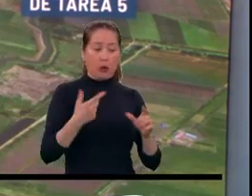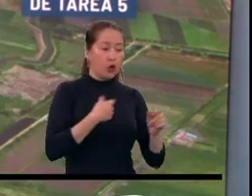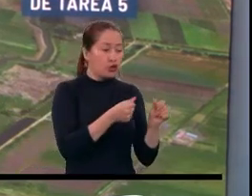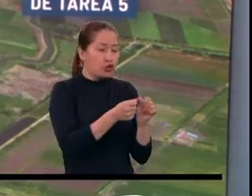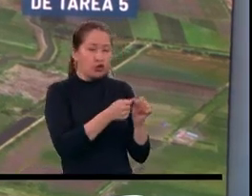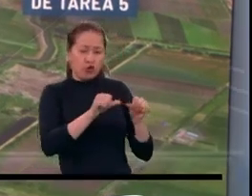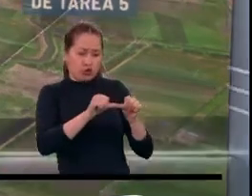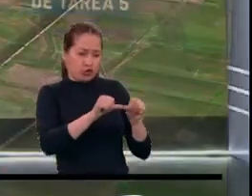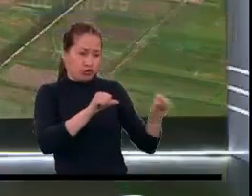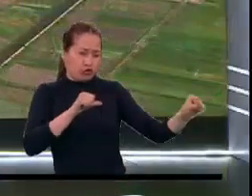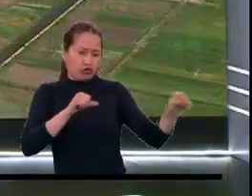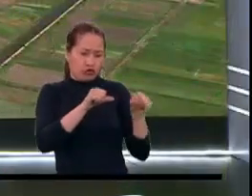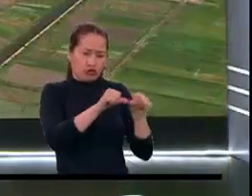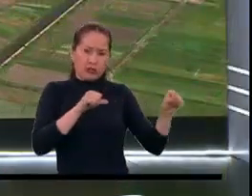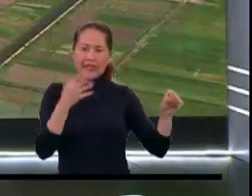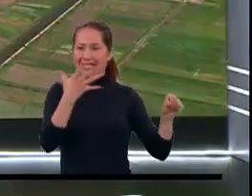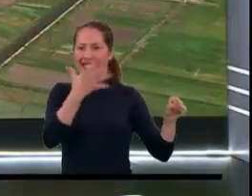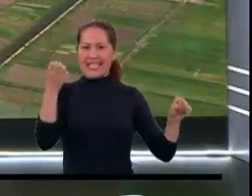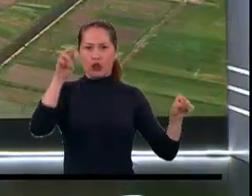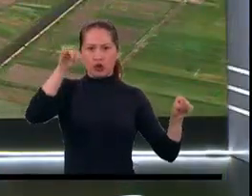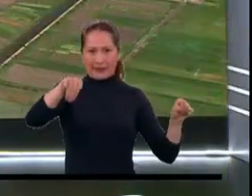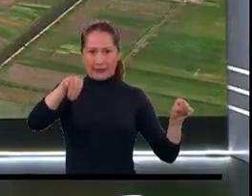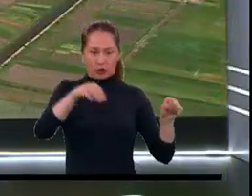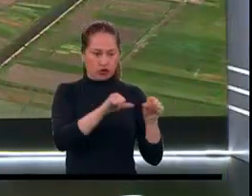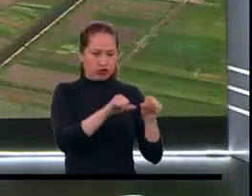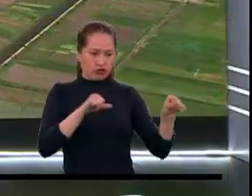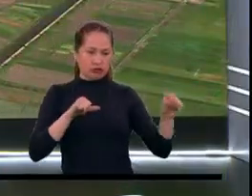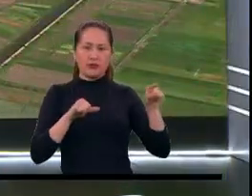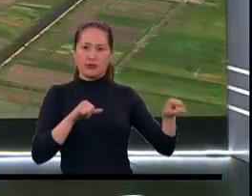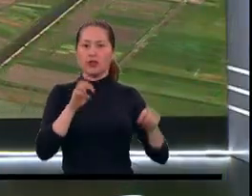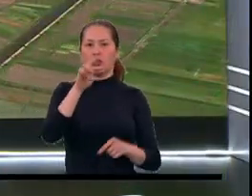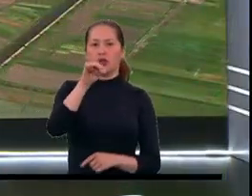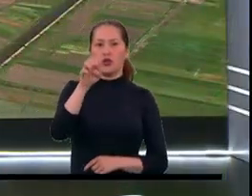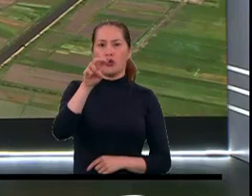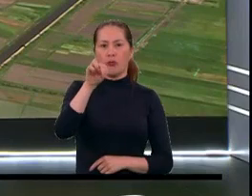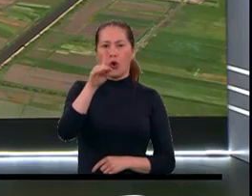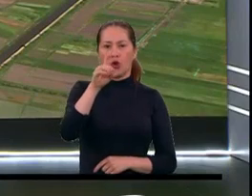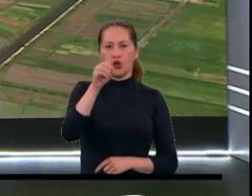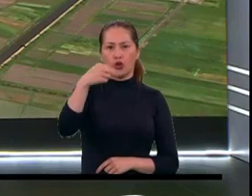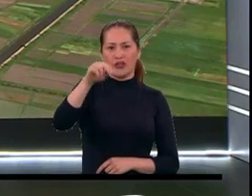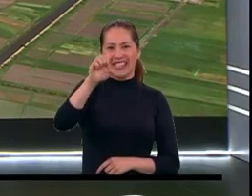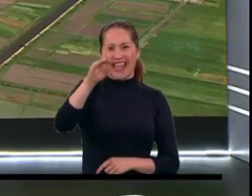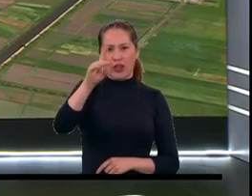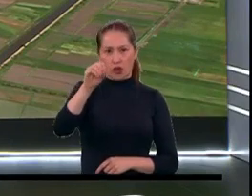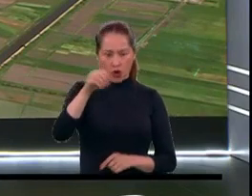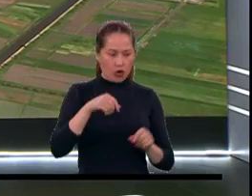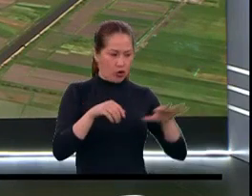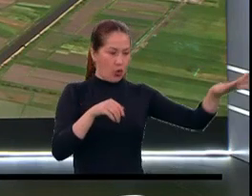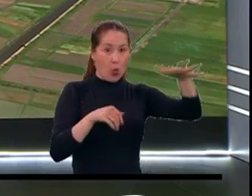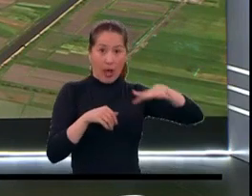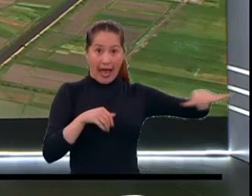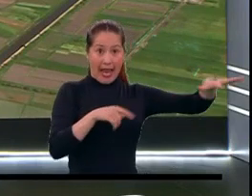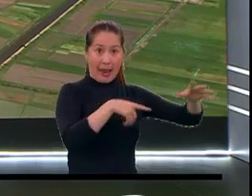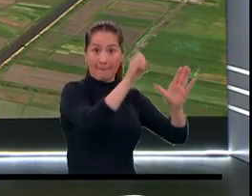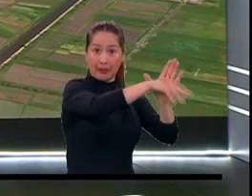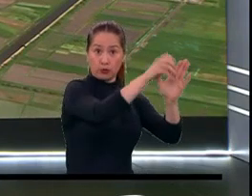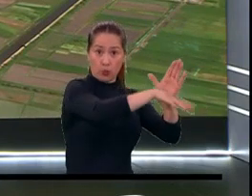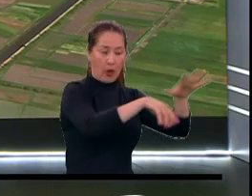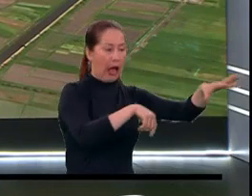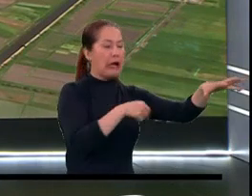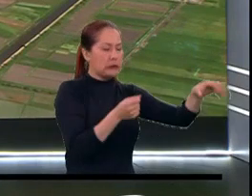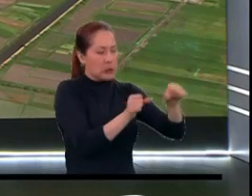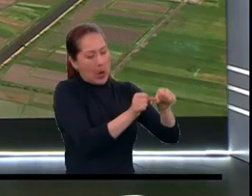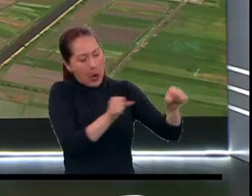metros de este lugar. En este mapa hemos ubicado algunos puntos blancos, como lo pueden observar. Esto significa el trabajo que están